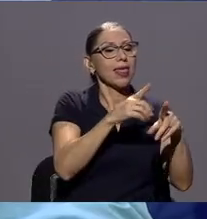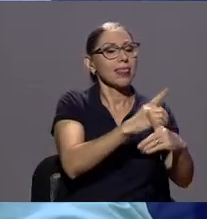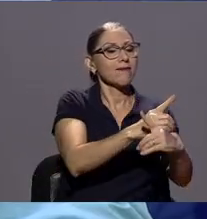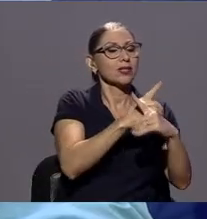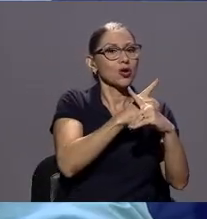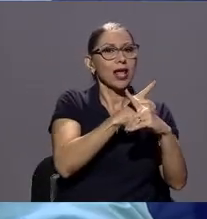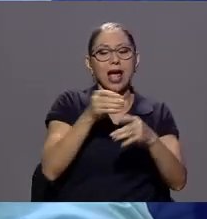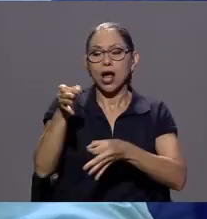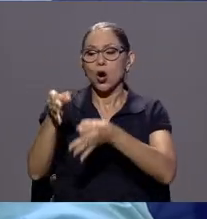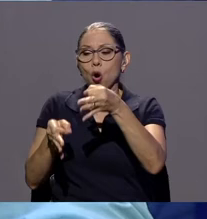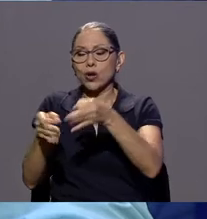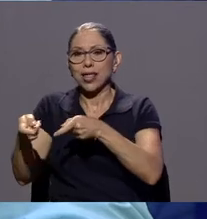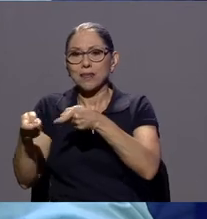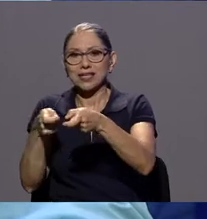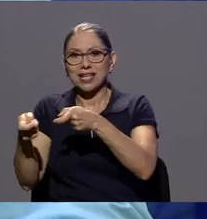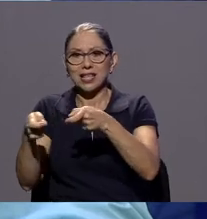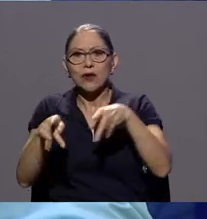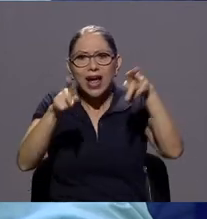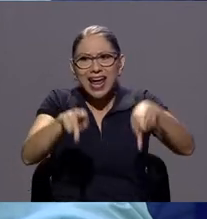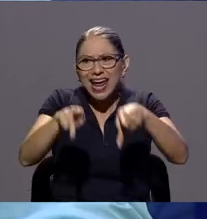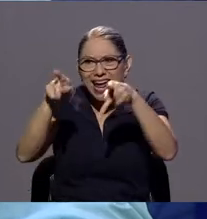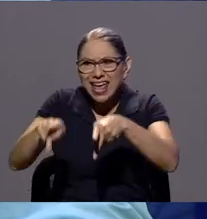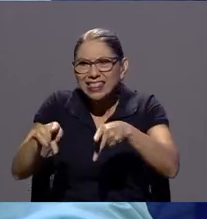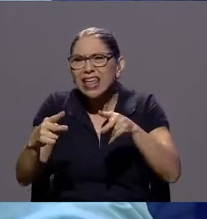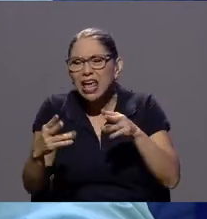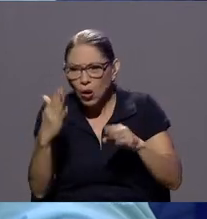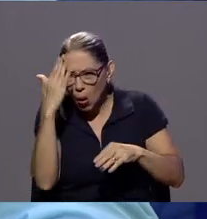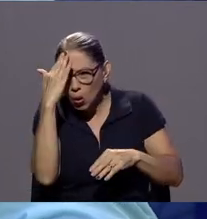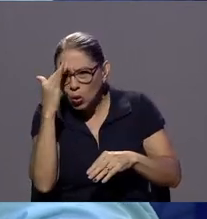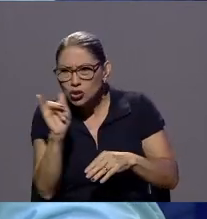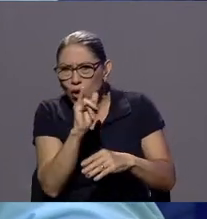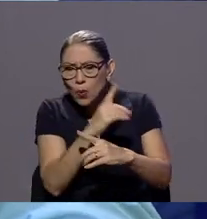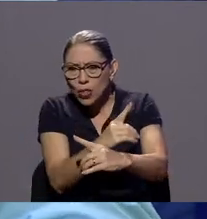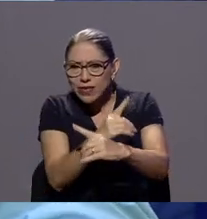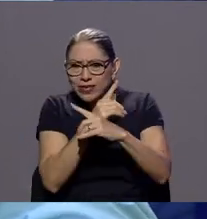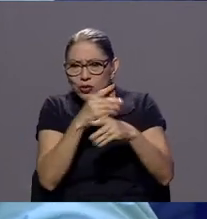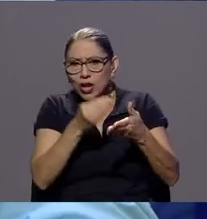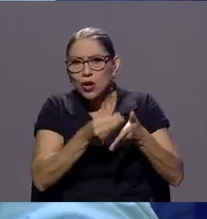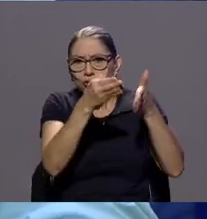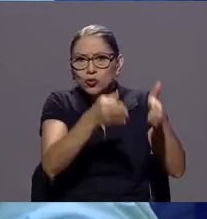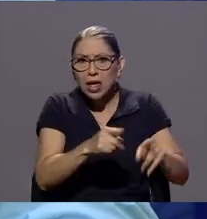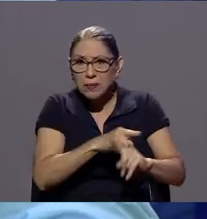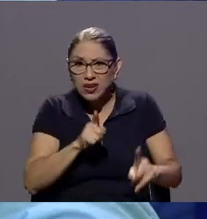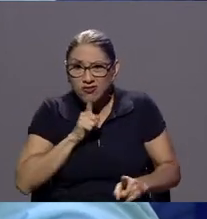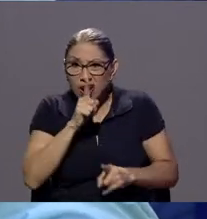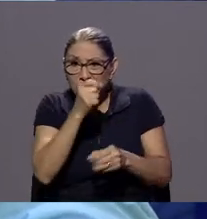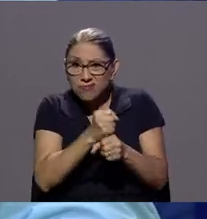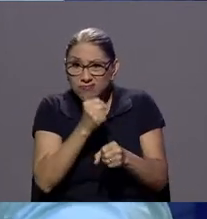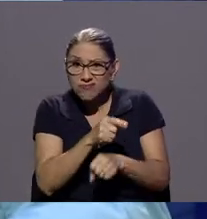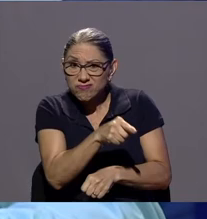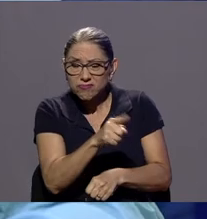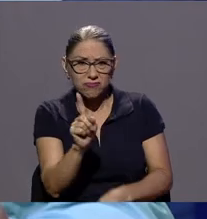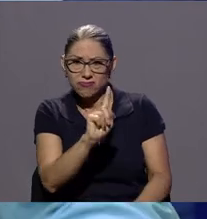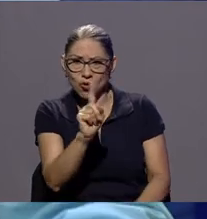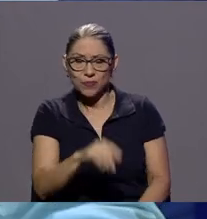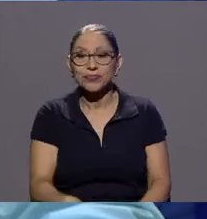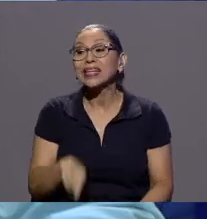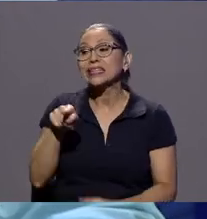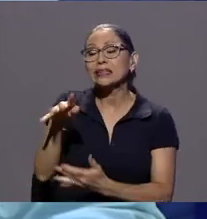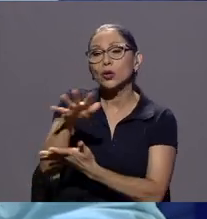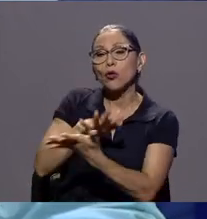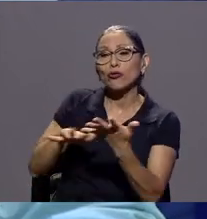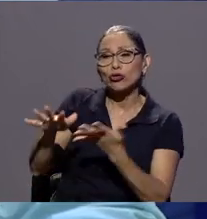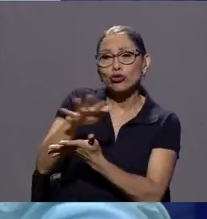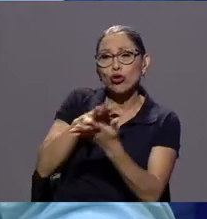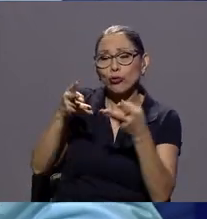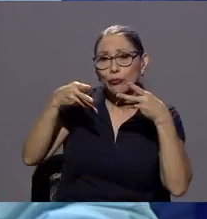gente lo conoce como defensoría del consumidor pero realmente no funciona como tal si en realidad eso es una confusión que sobre todo los medios de comunicación